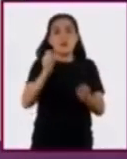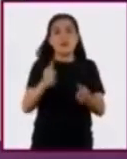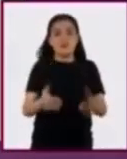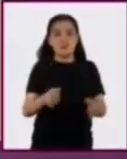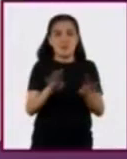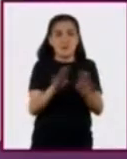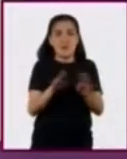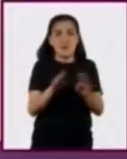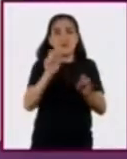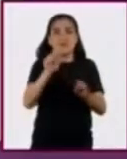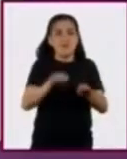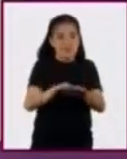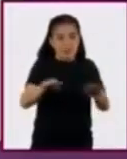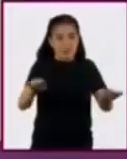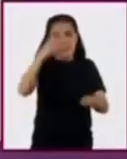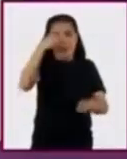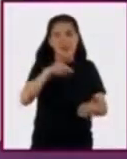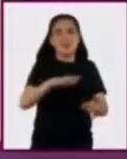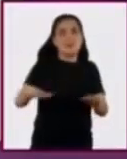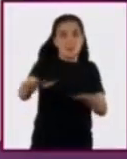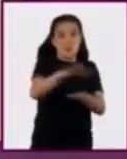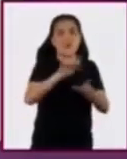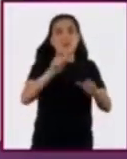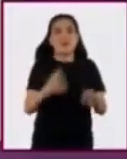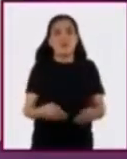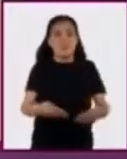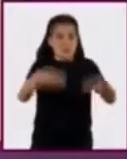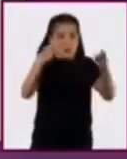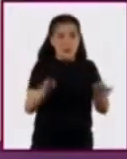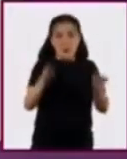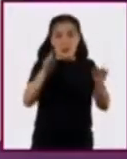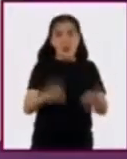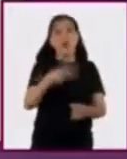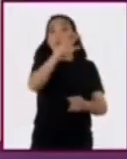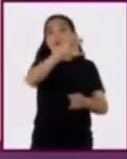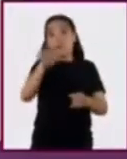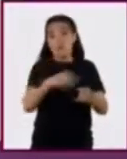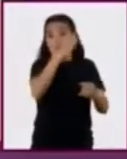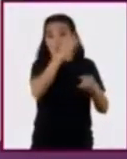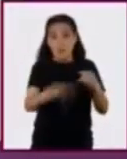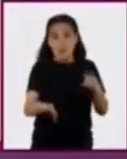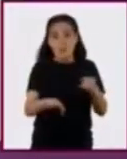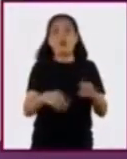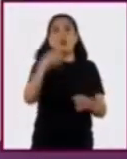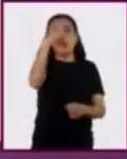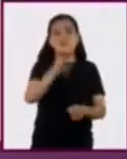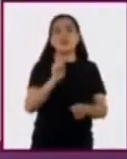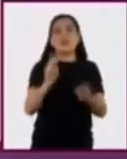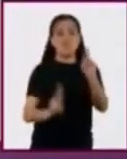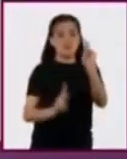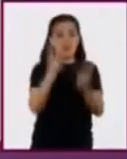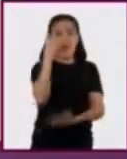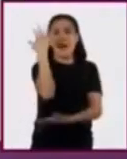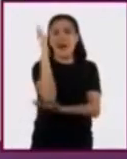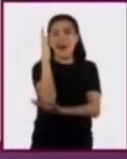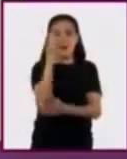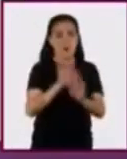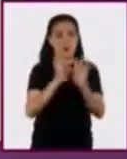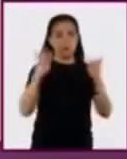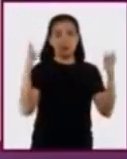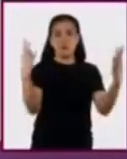realizadas con fango y varillas cruzadas. Por último, les plantaban árboles que